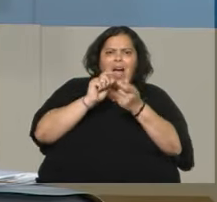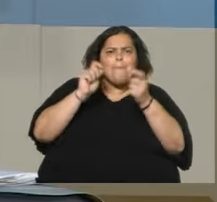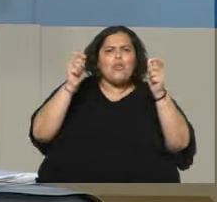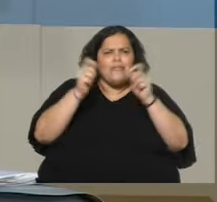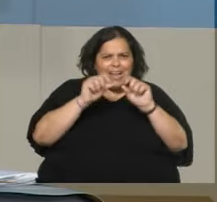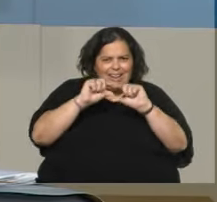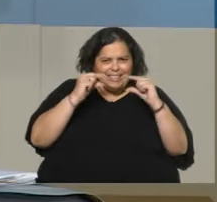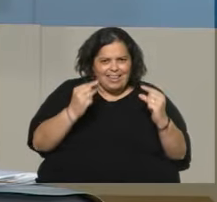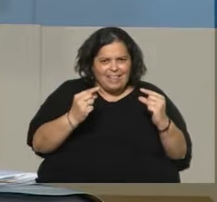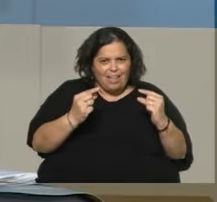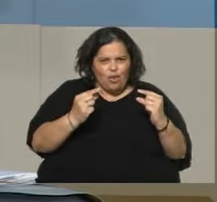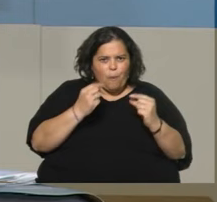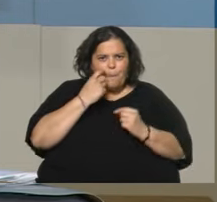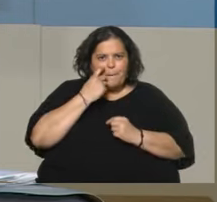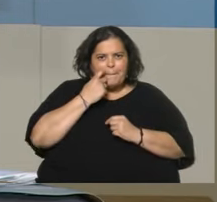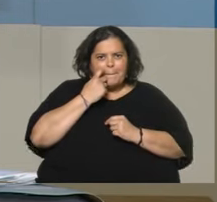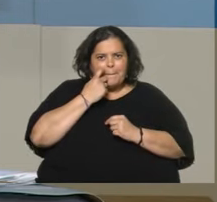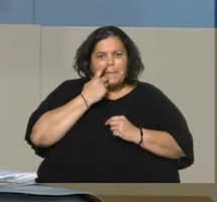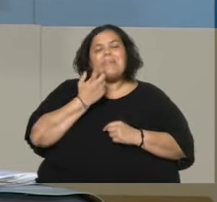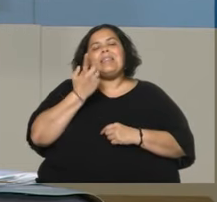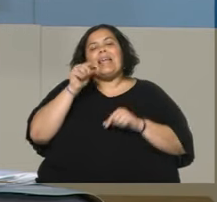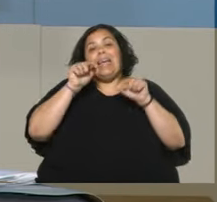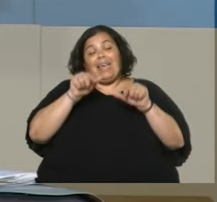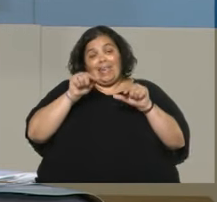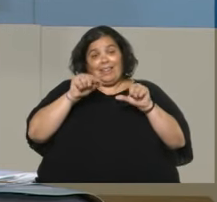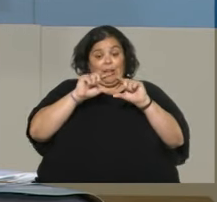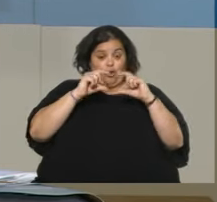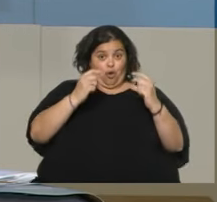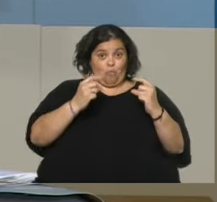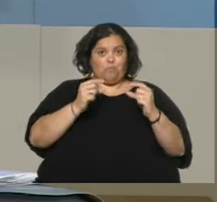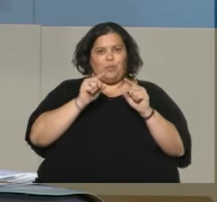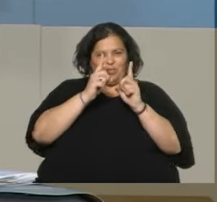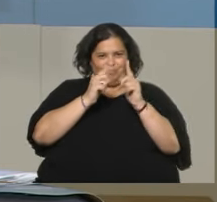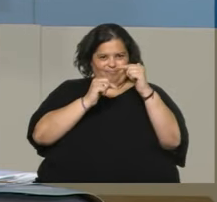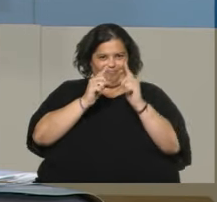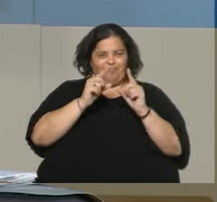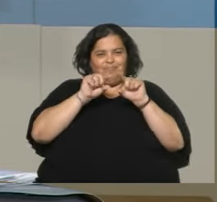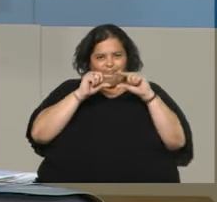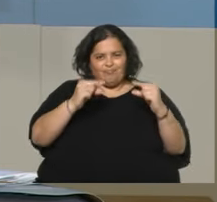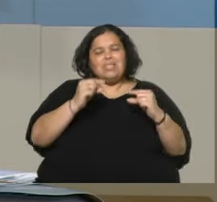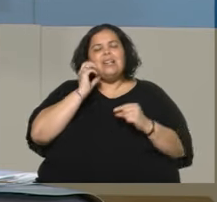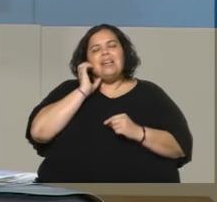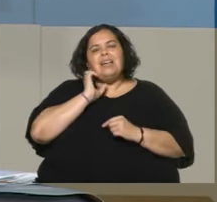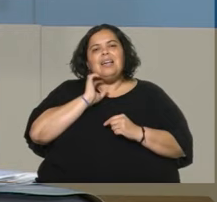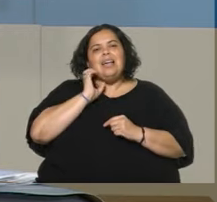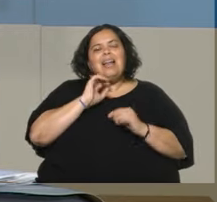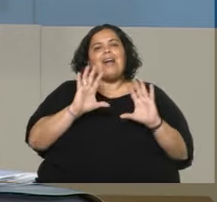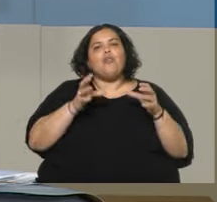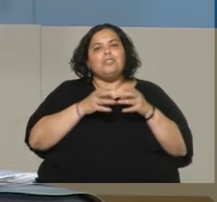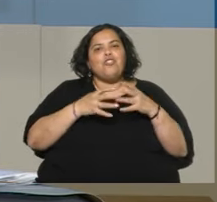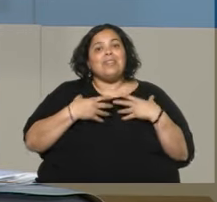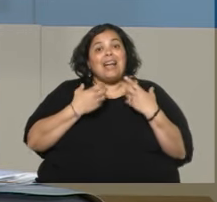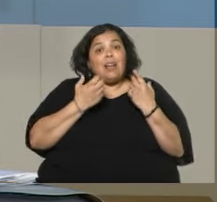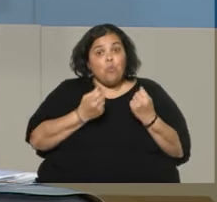los rombos tienen que ver específicamente con este proyecto de ley que estamos discutiendo hoy en la Comisión de Salud de la Cámara de